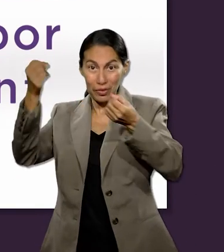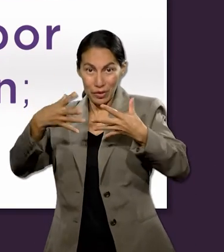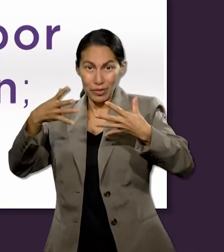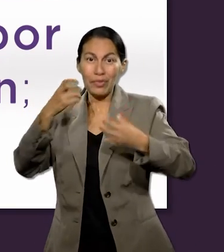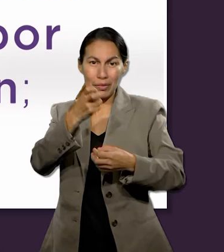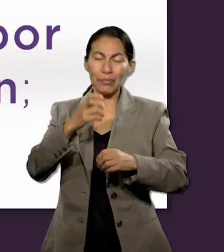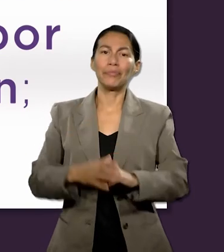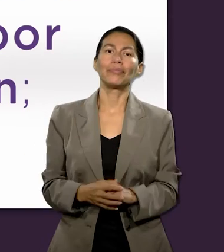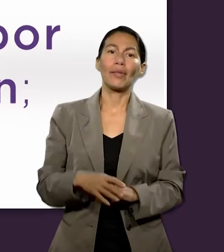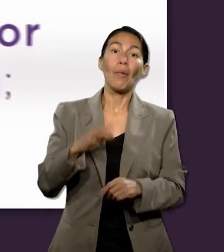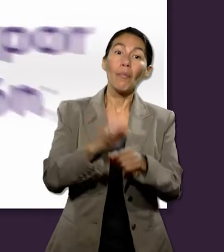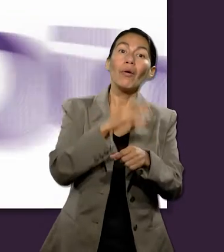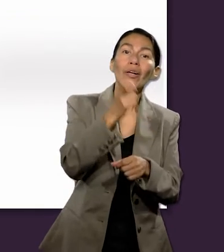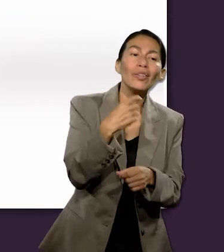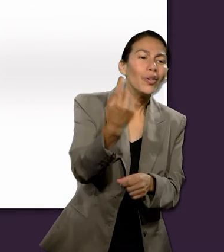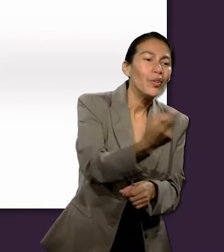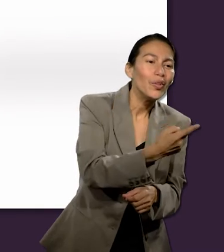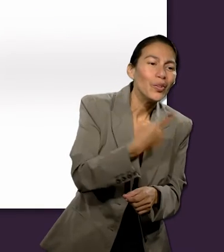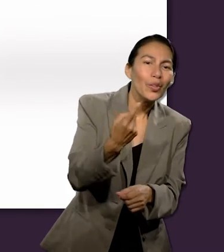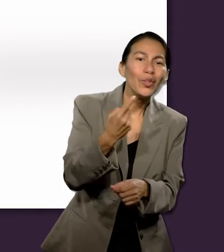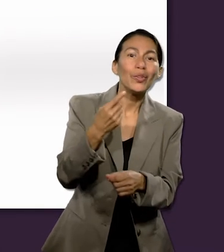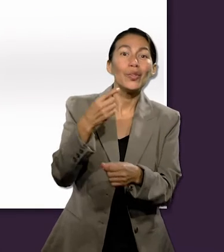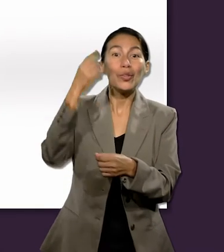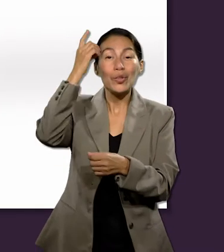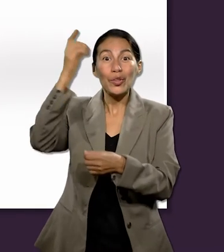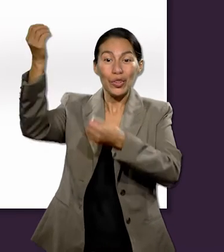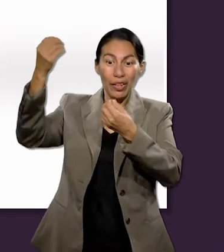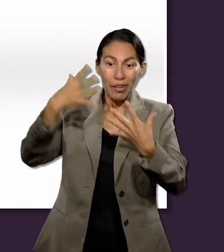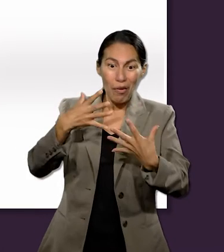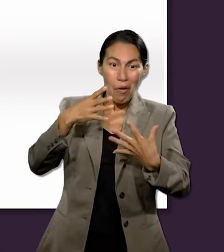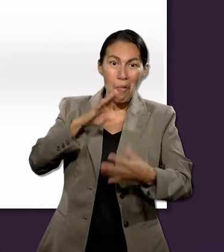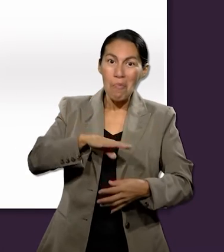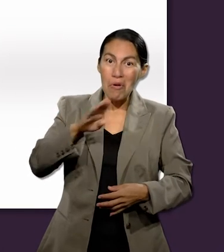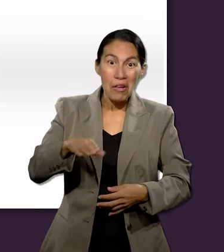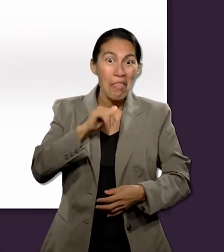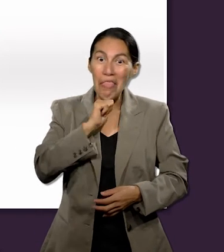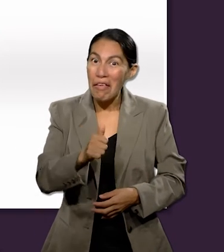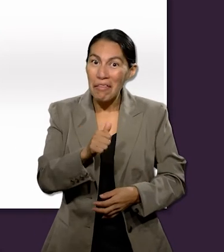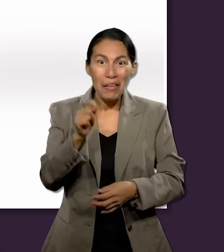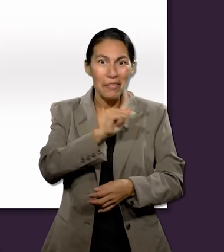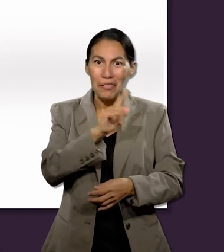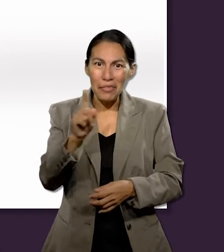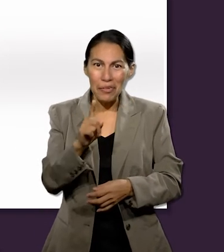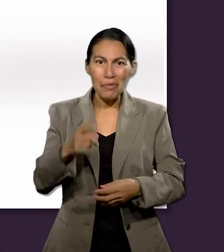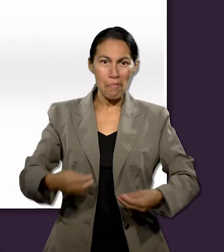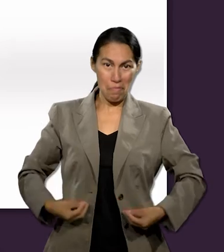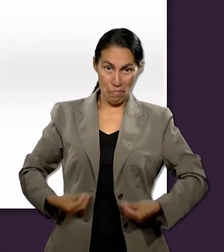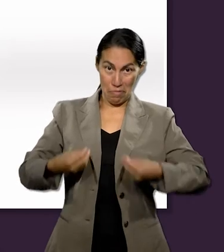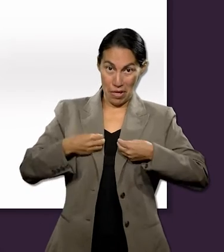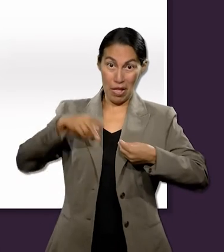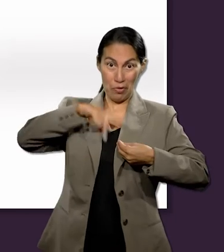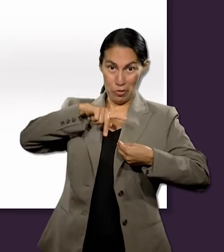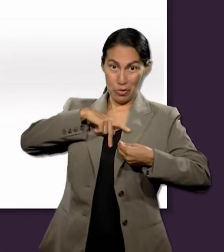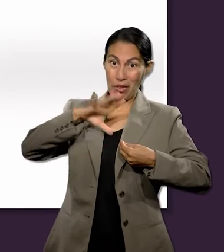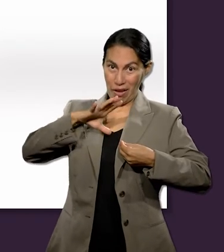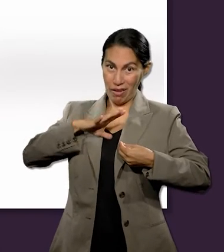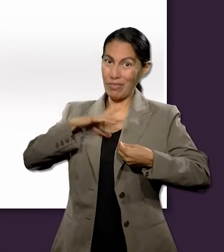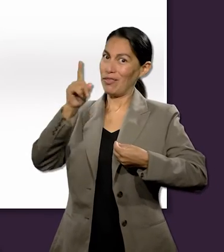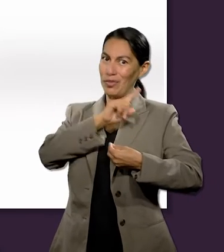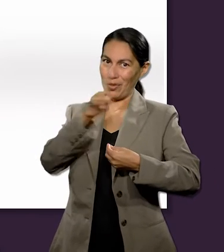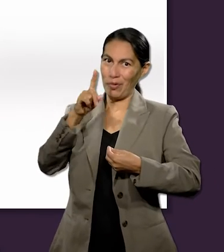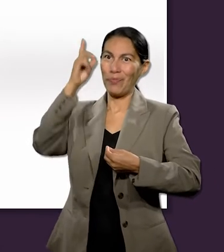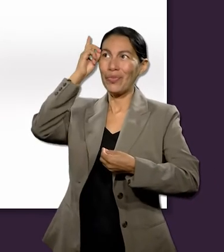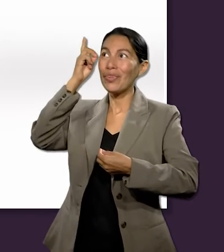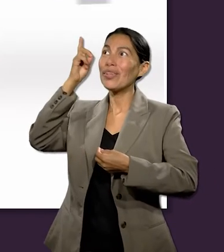de Dios por creación. Por lo tanto, fuimos hechos sin inmortalidad inherente. La vida no está en